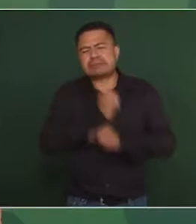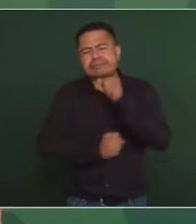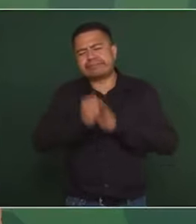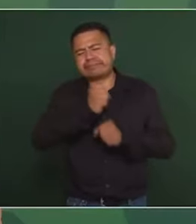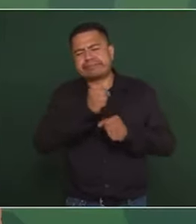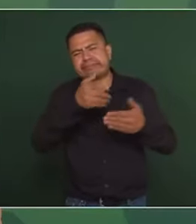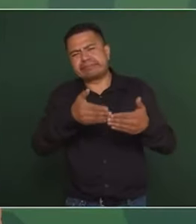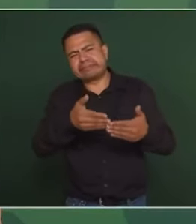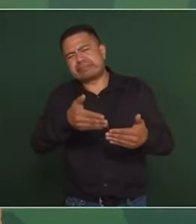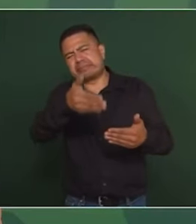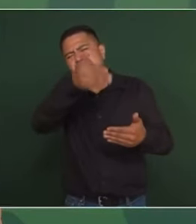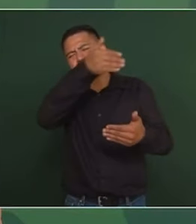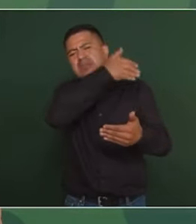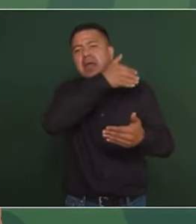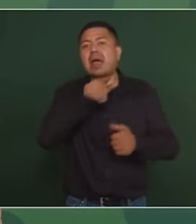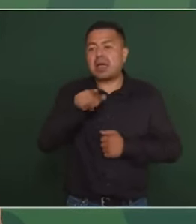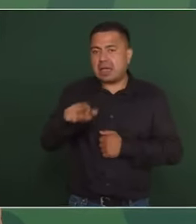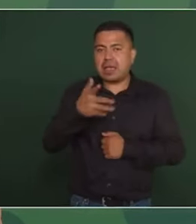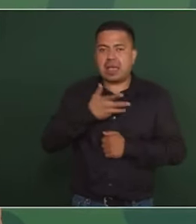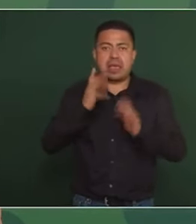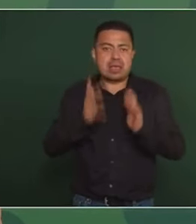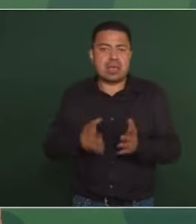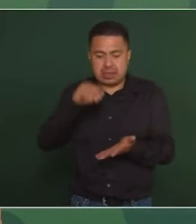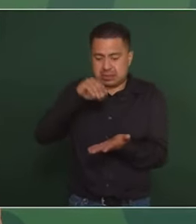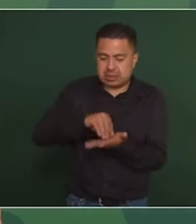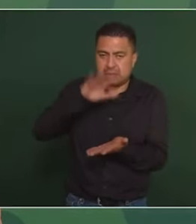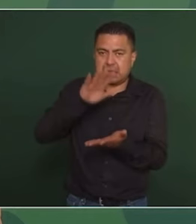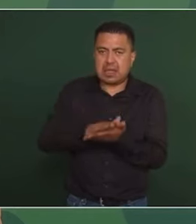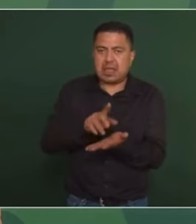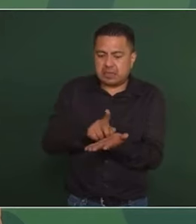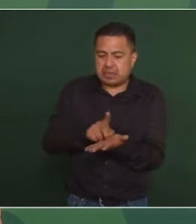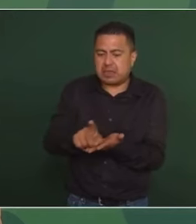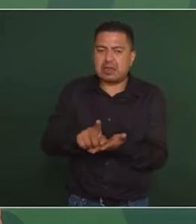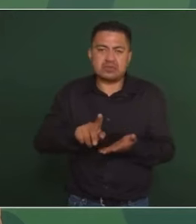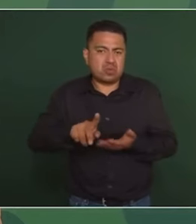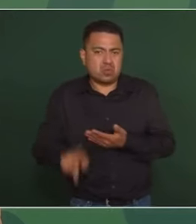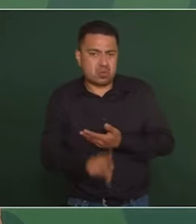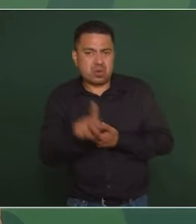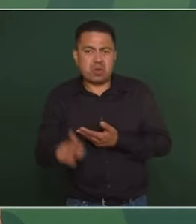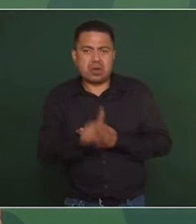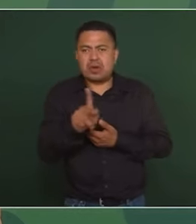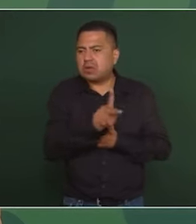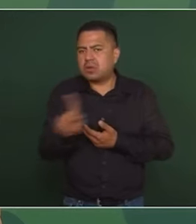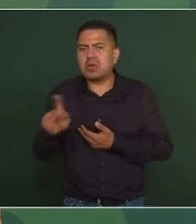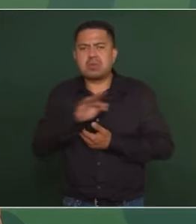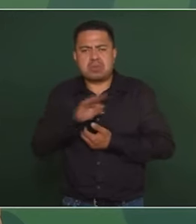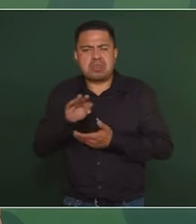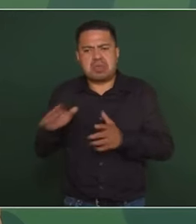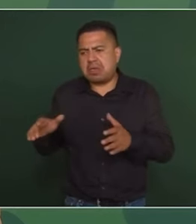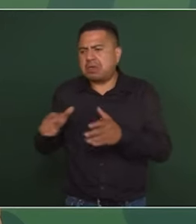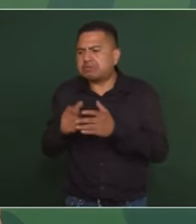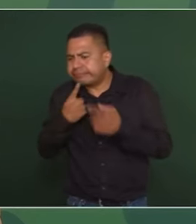está establecido el derecho que tienen los pueblos a organizarse